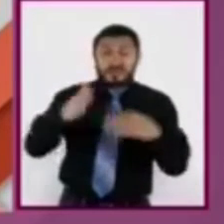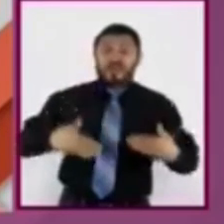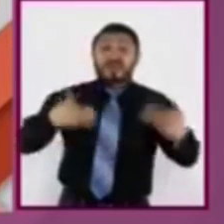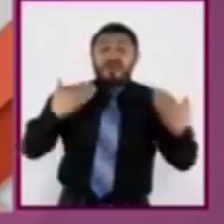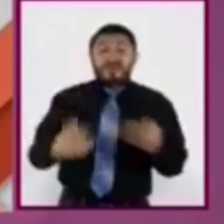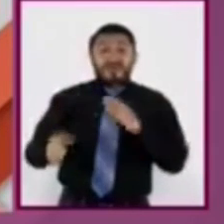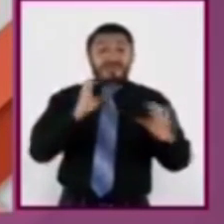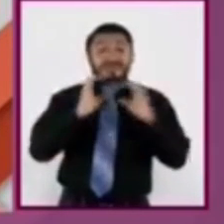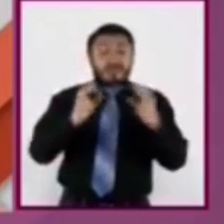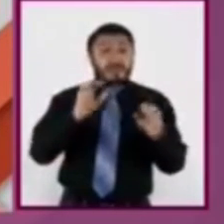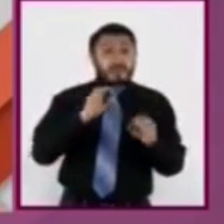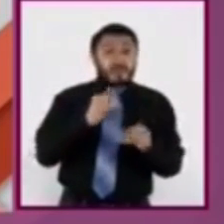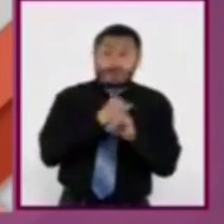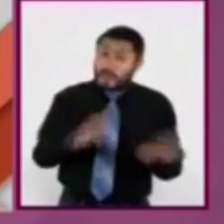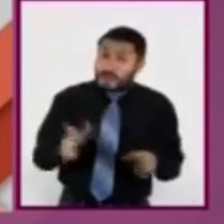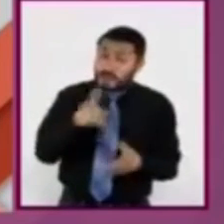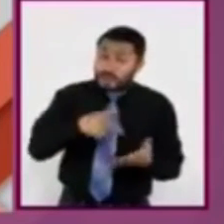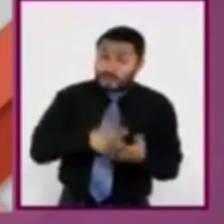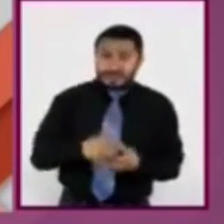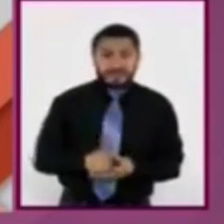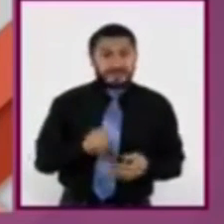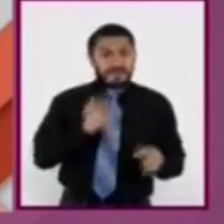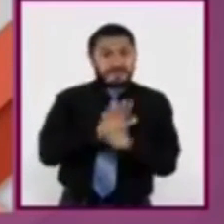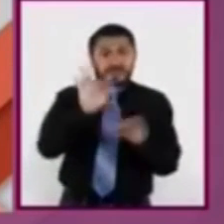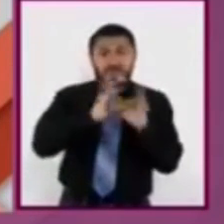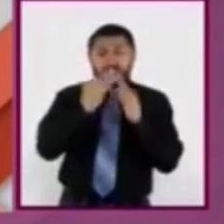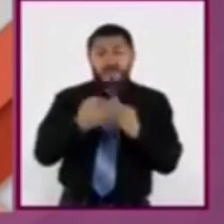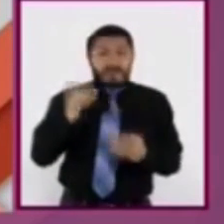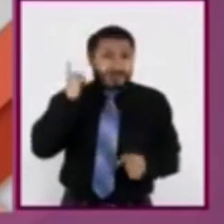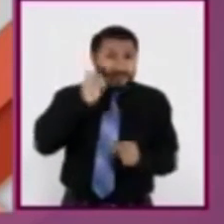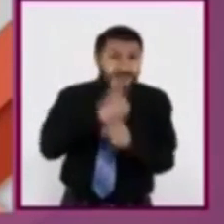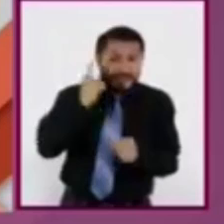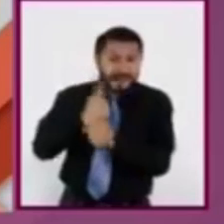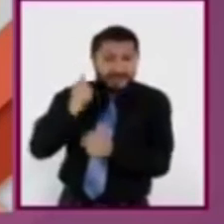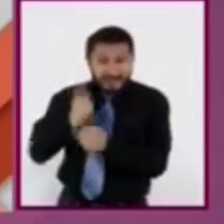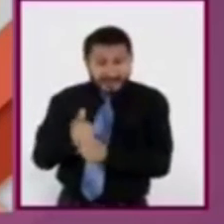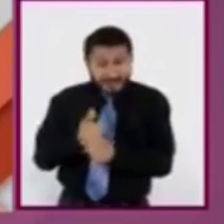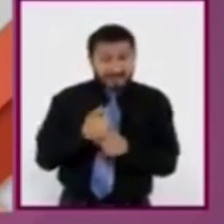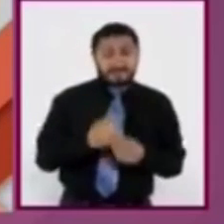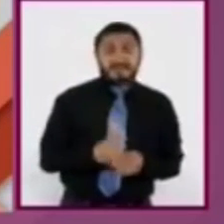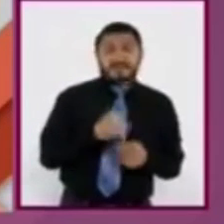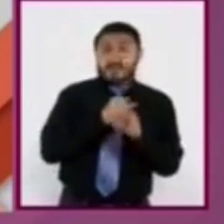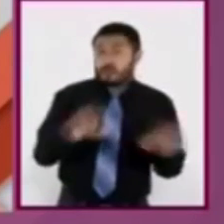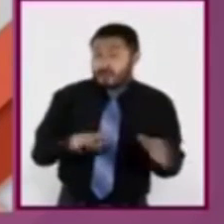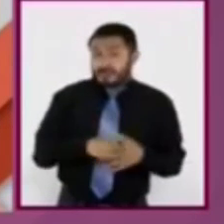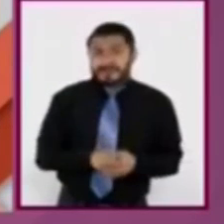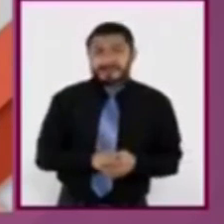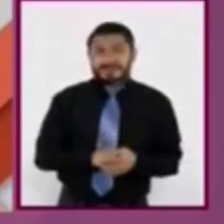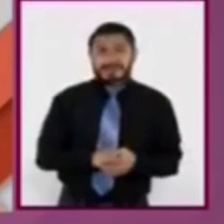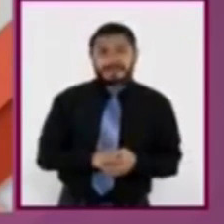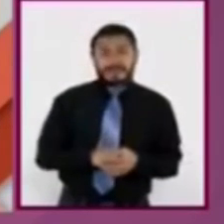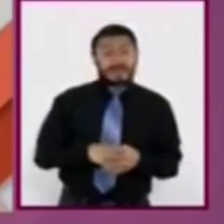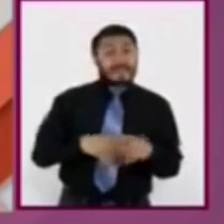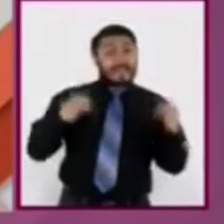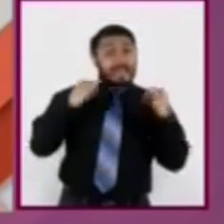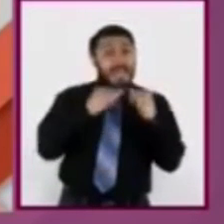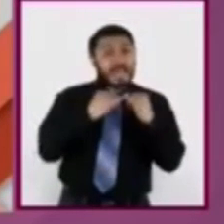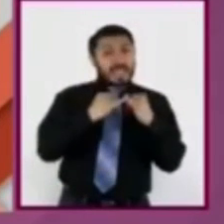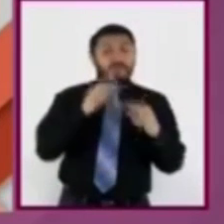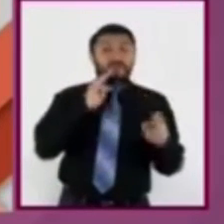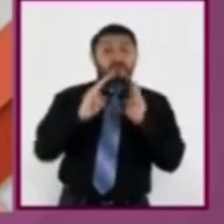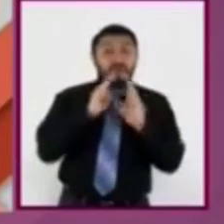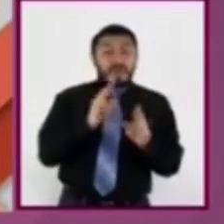comunicación? ¿En qué tipo de fuente de información se basó la nota informativa? Si fue en una agencia de noticias,